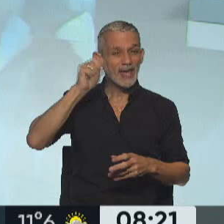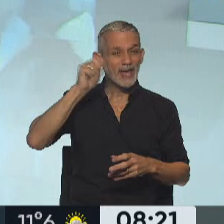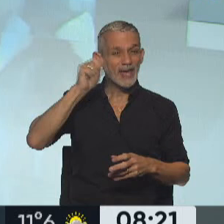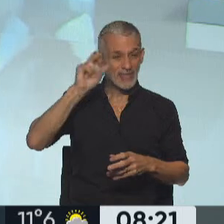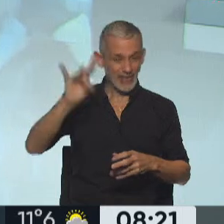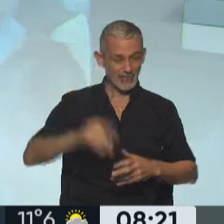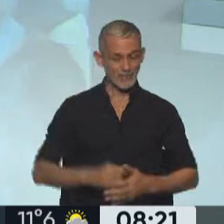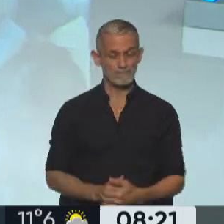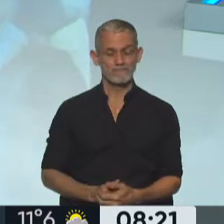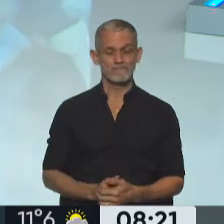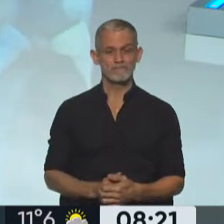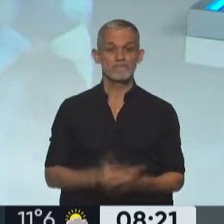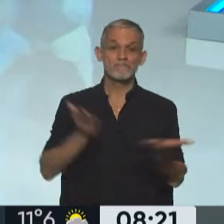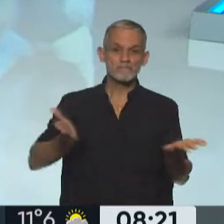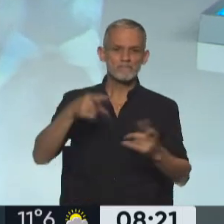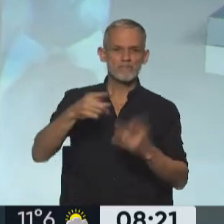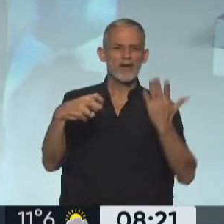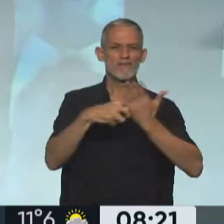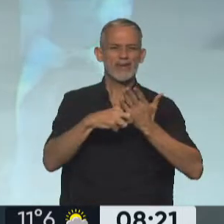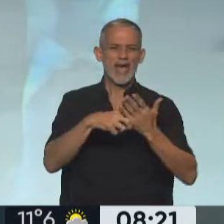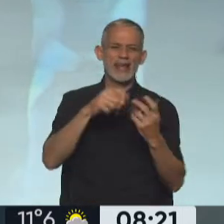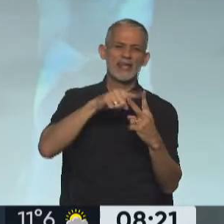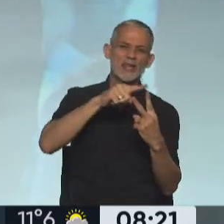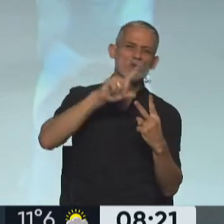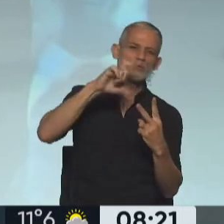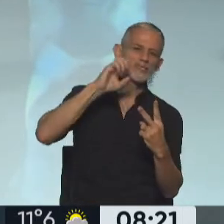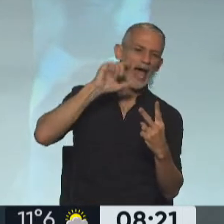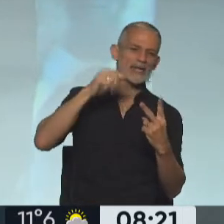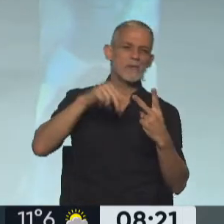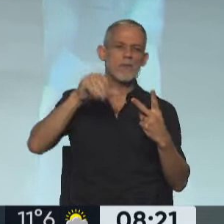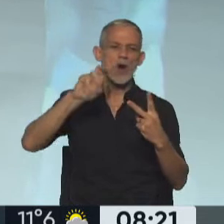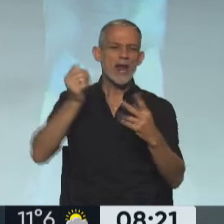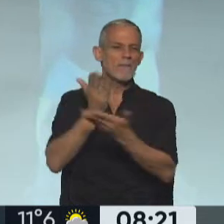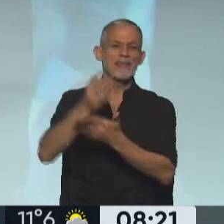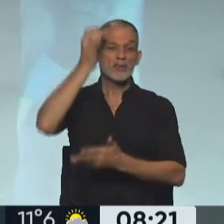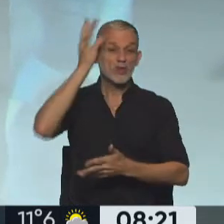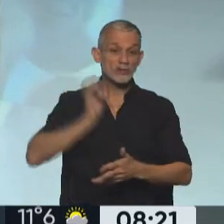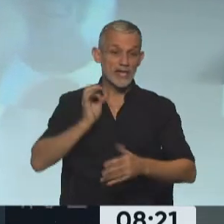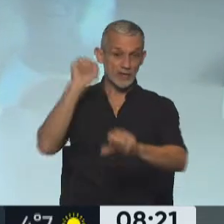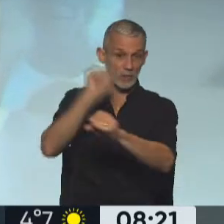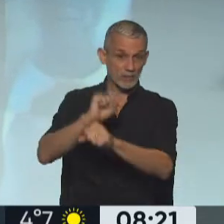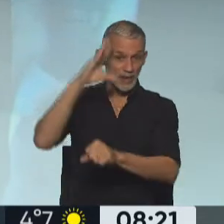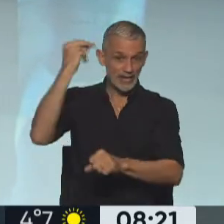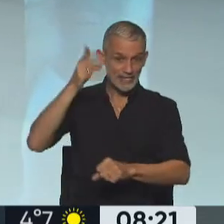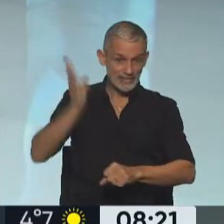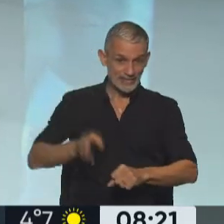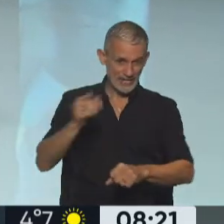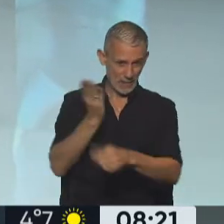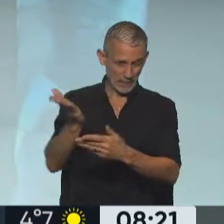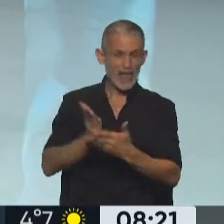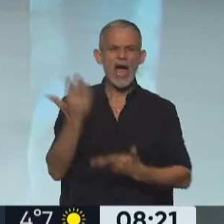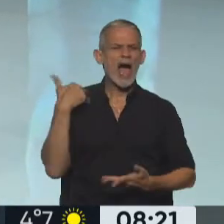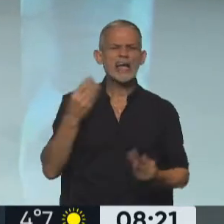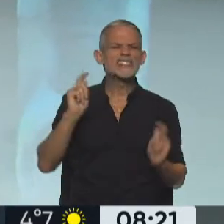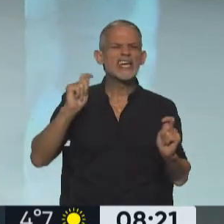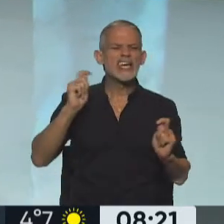La causa vialidad, esa en la que los fiscales Luciani y Mola pidieron la pena de 12 años de prisión para Cristina Fernández de Kirchner, ayer fue el